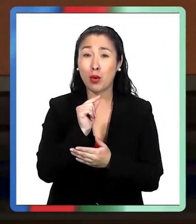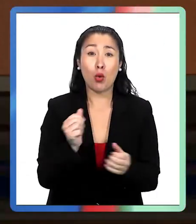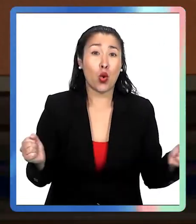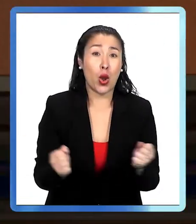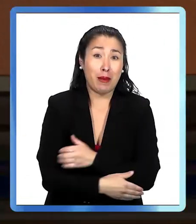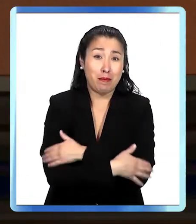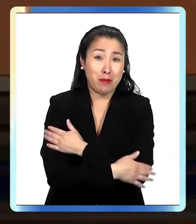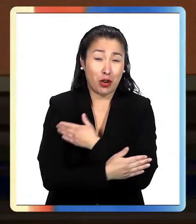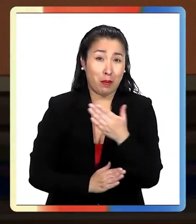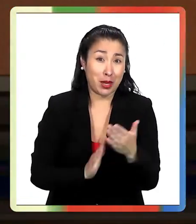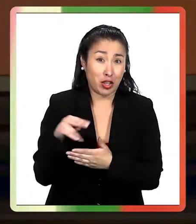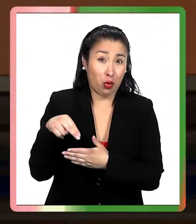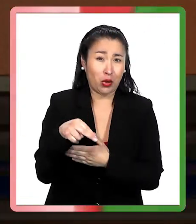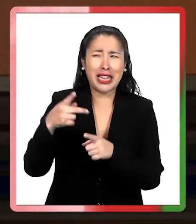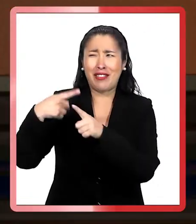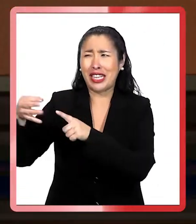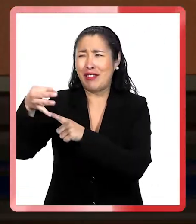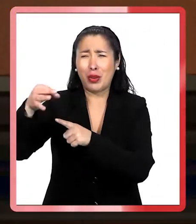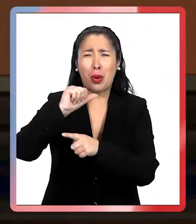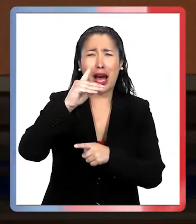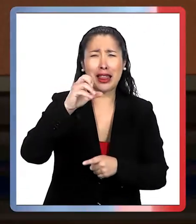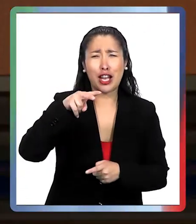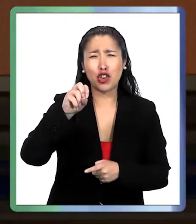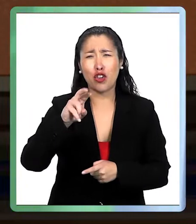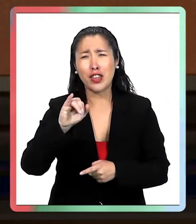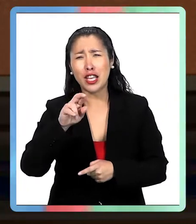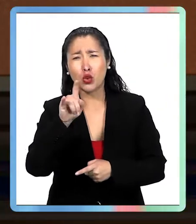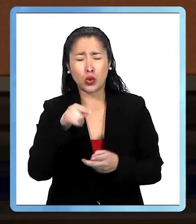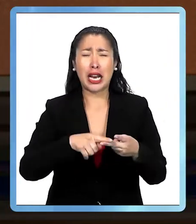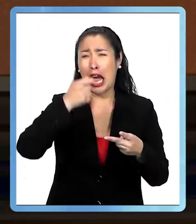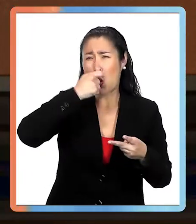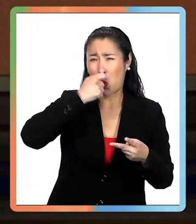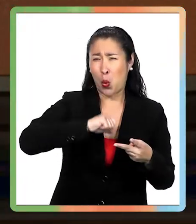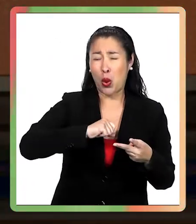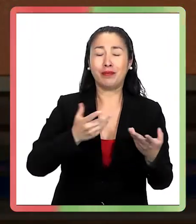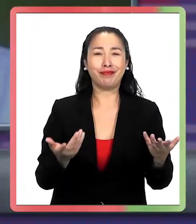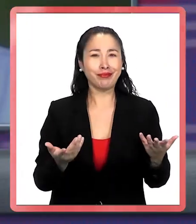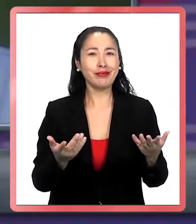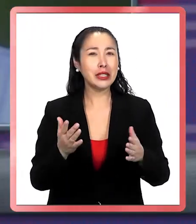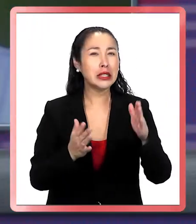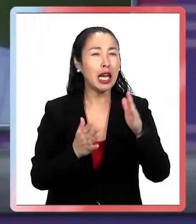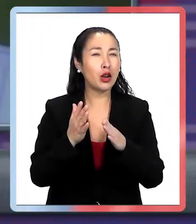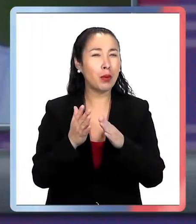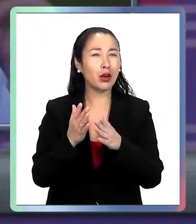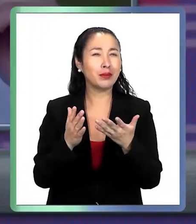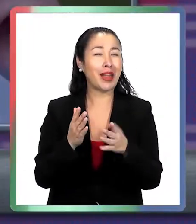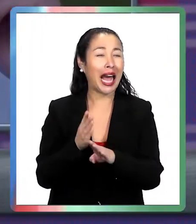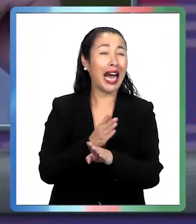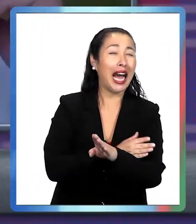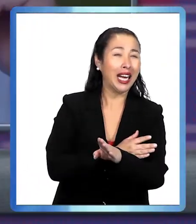invierno y viene un montón de otros virus, adenovirus, en fin, ¿la influenza no habrá sido un poco